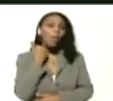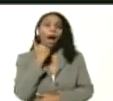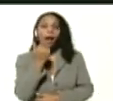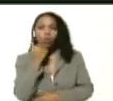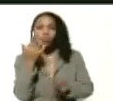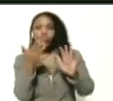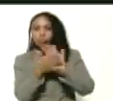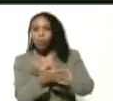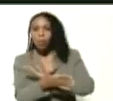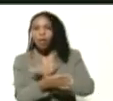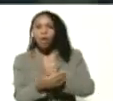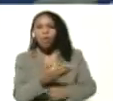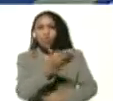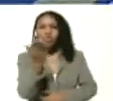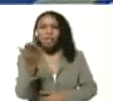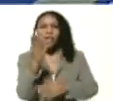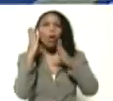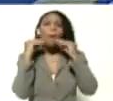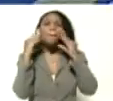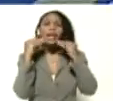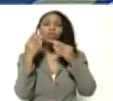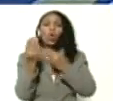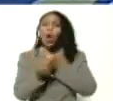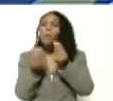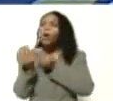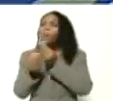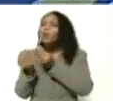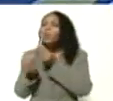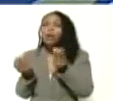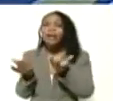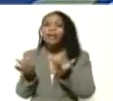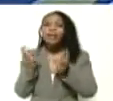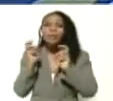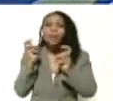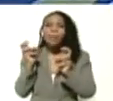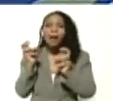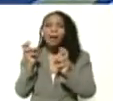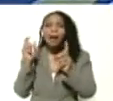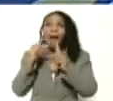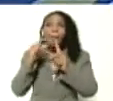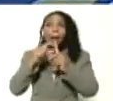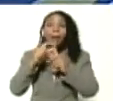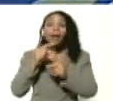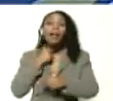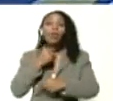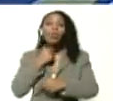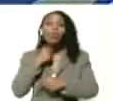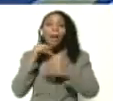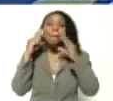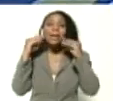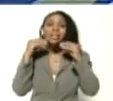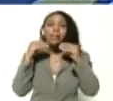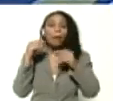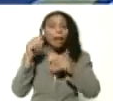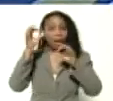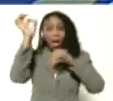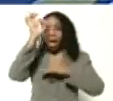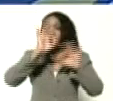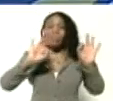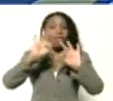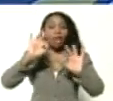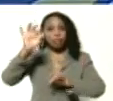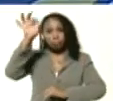¿Cómo se llaman ustedes? De los expertos. De algún tipo... Miren las palabras que les gusta utilizar a los expertos para que nadie entienda.